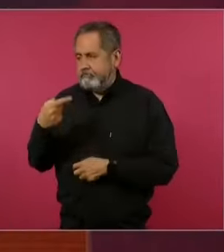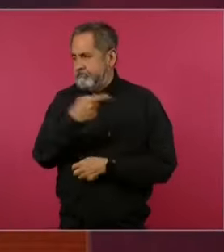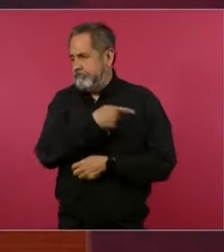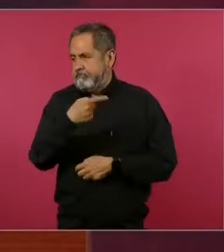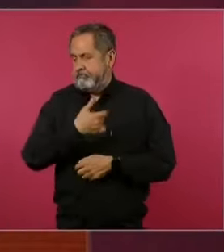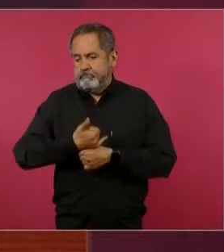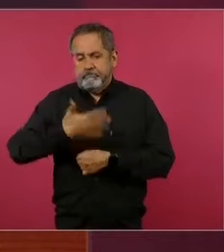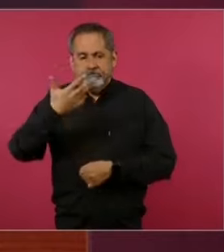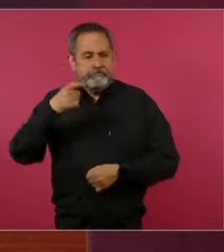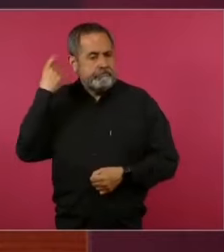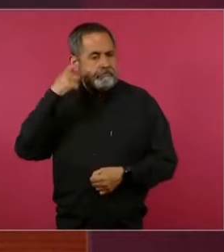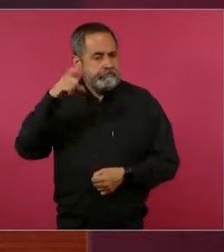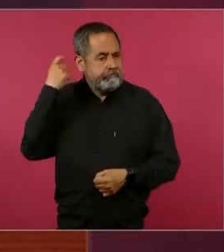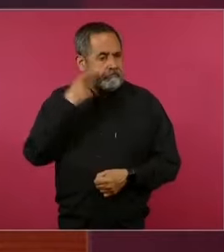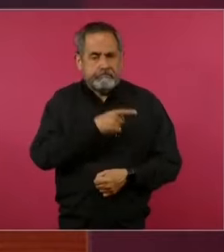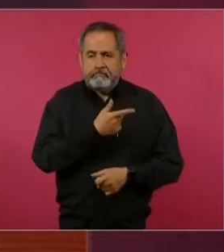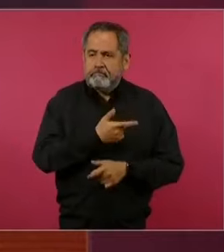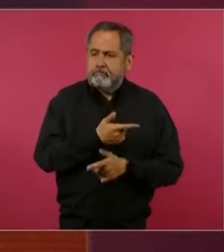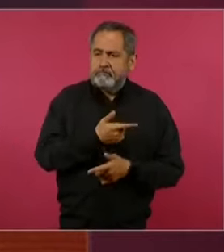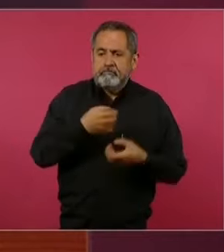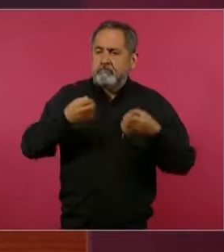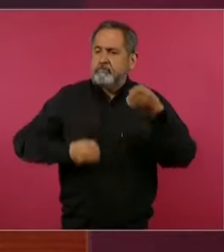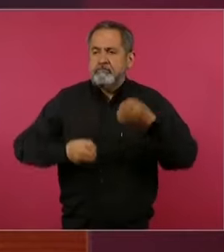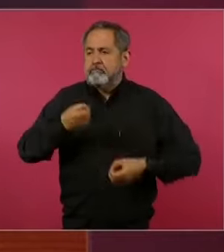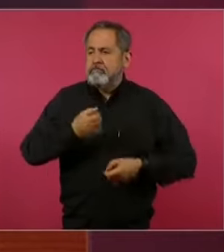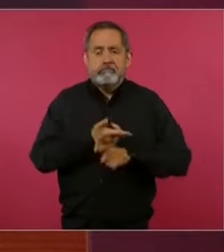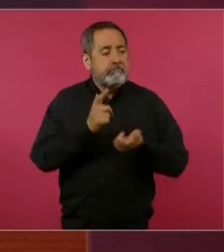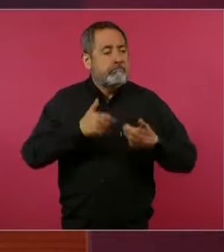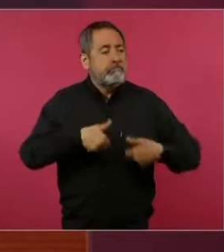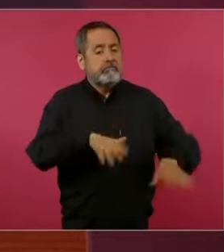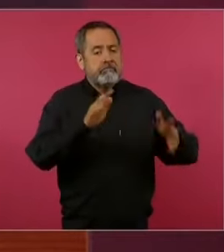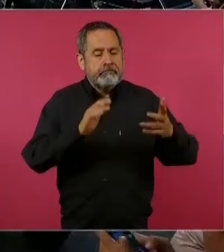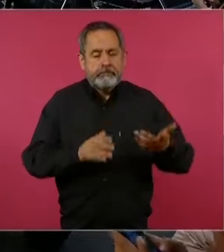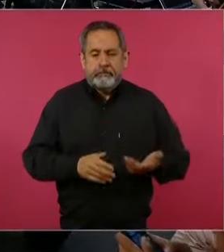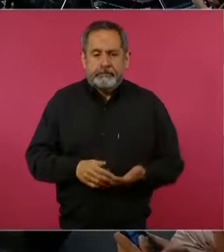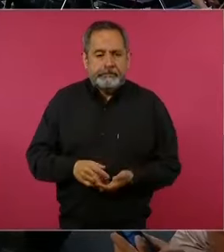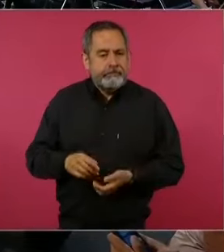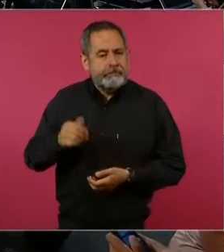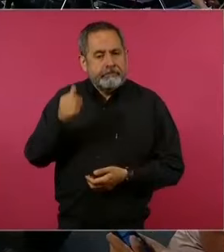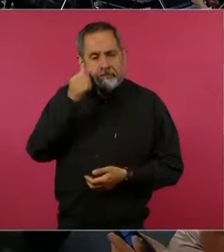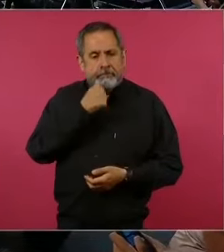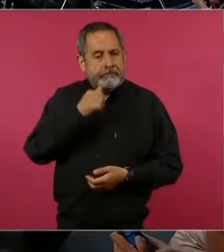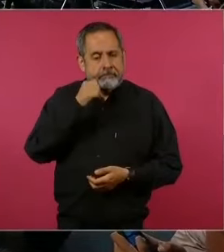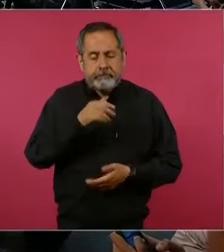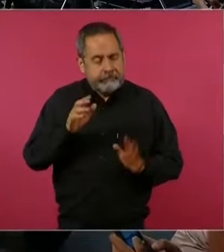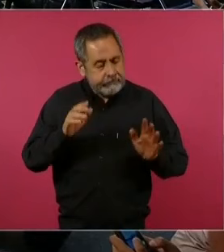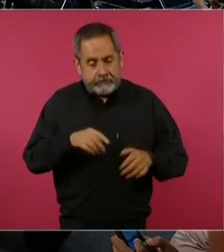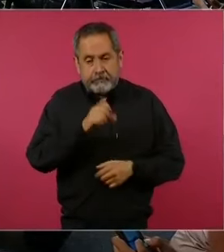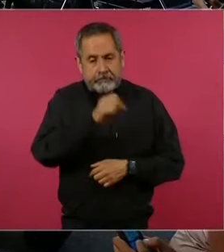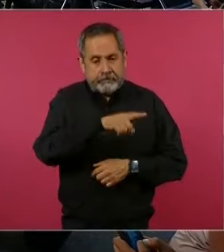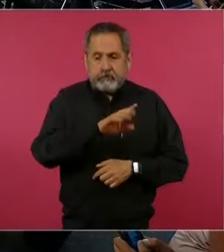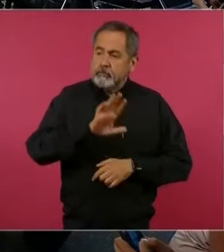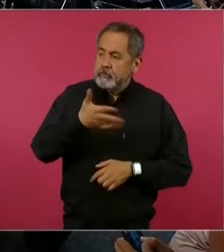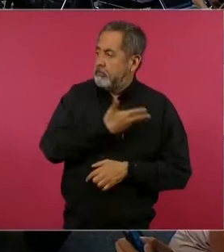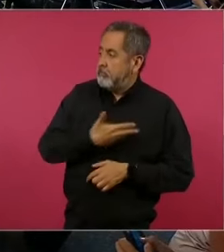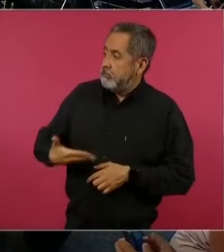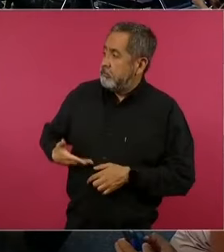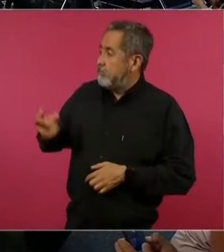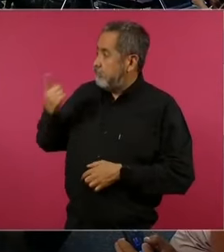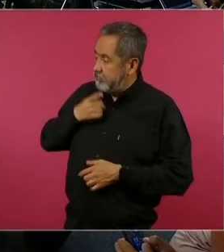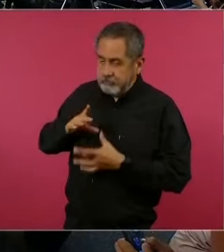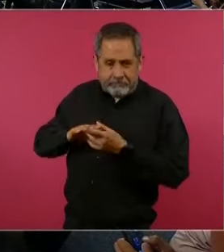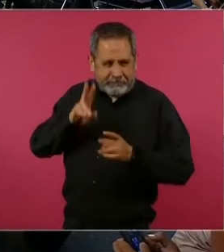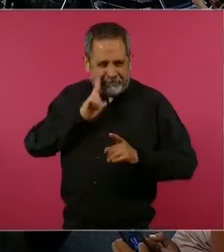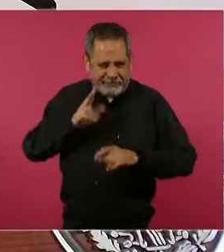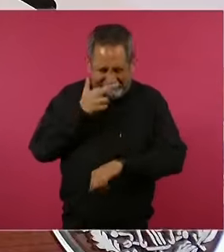delicada, pero también, como siempre ha sido la instrucción del presidente, de agotar todas